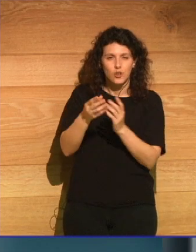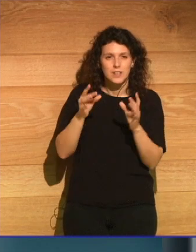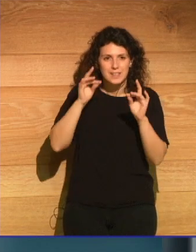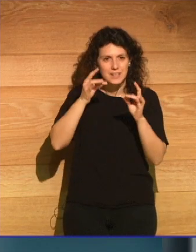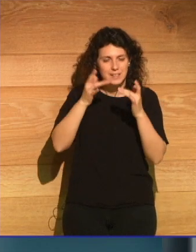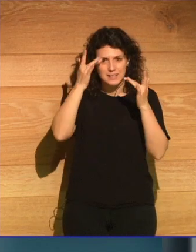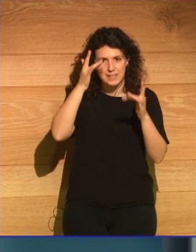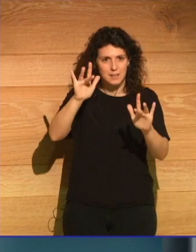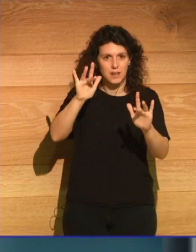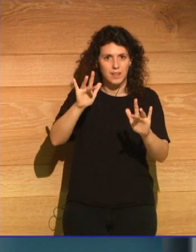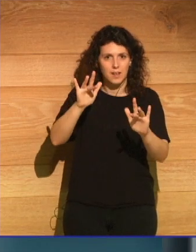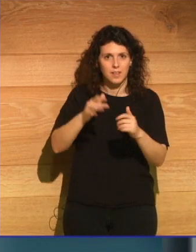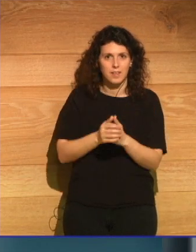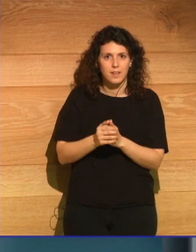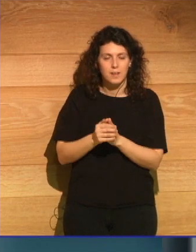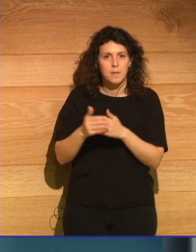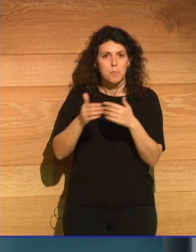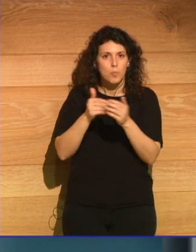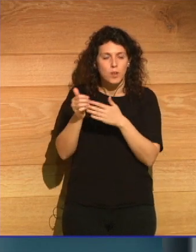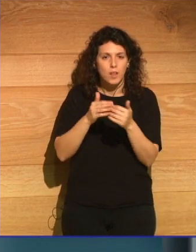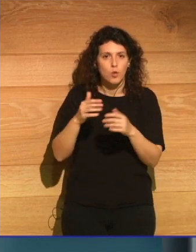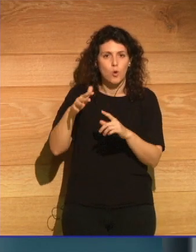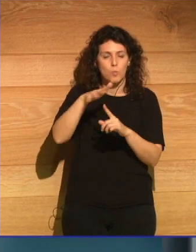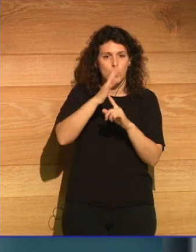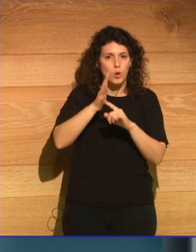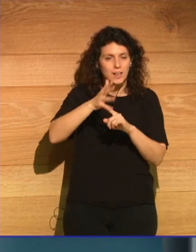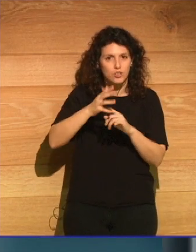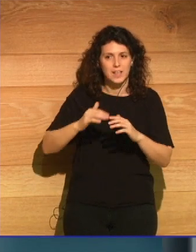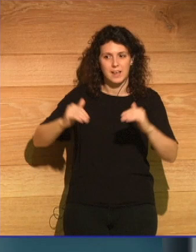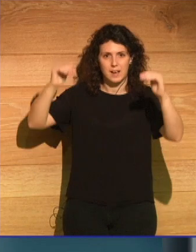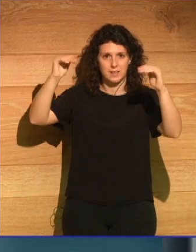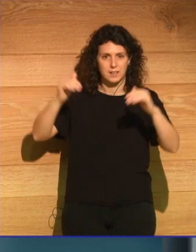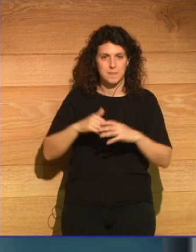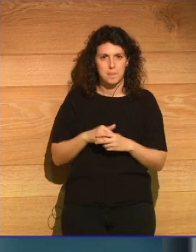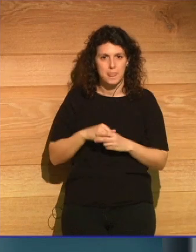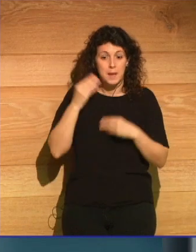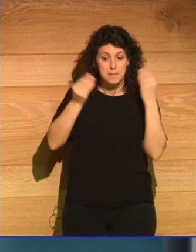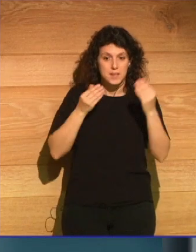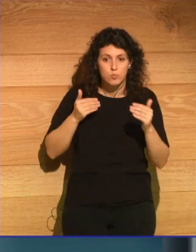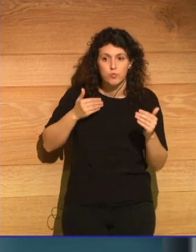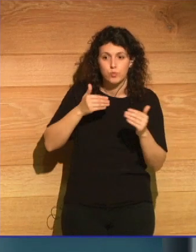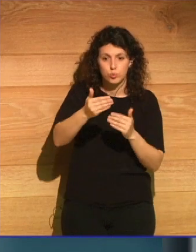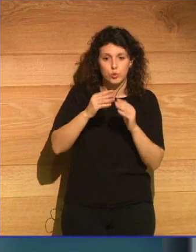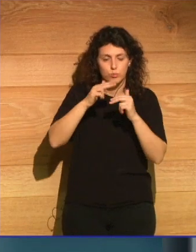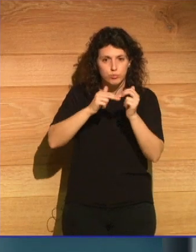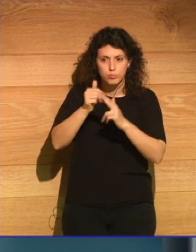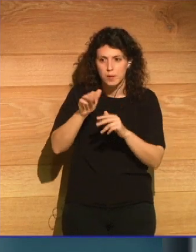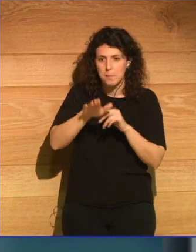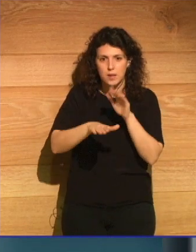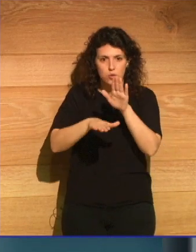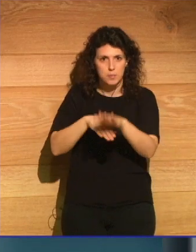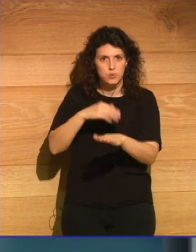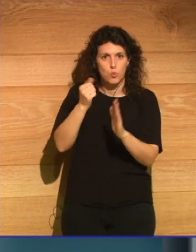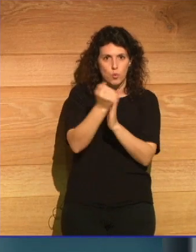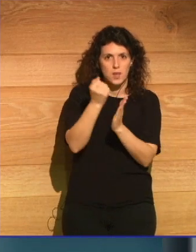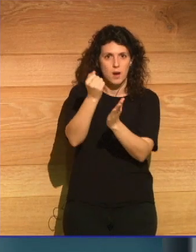domando molinos y gigantes. Repensemos ese mañana que construimos paso a paso, huella